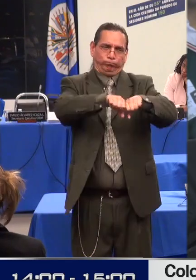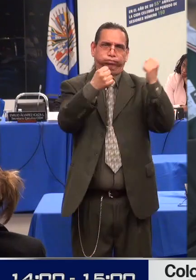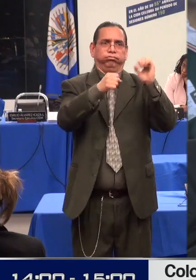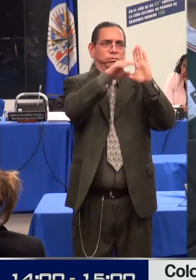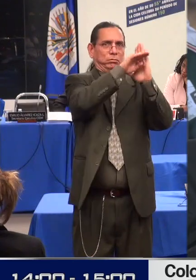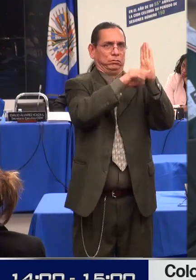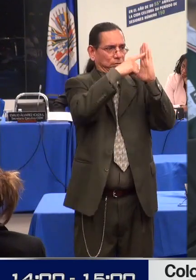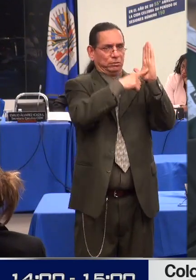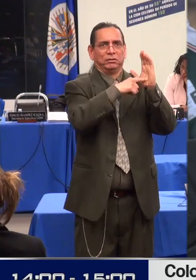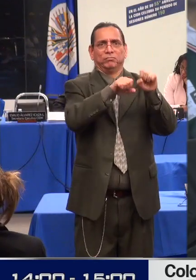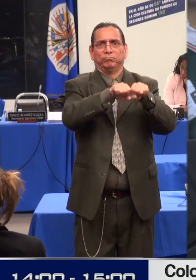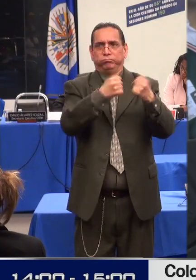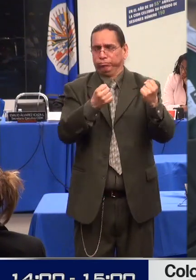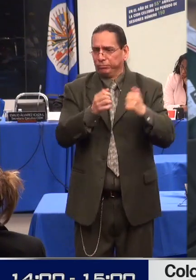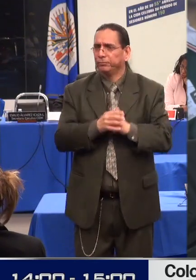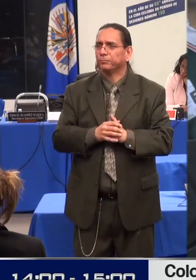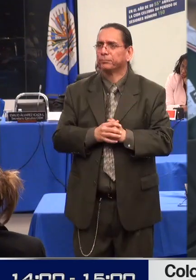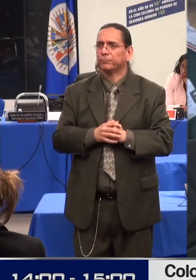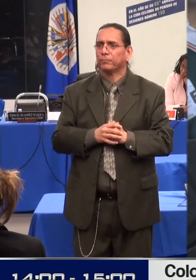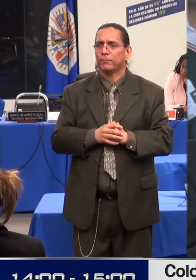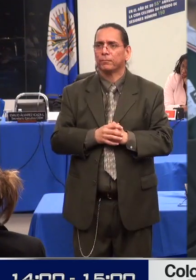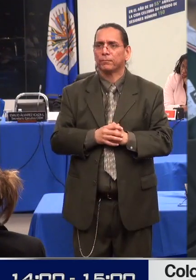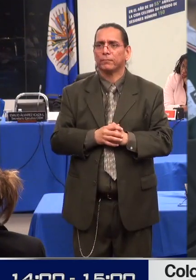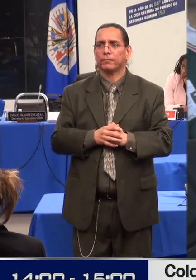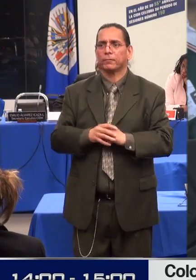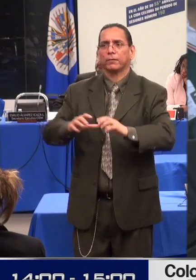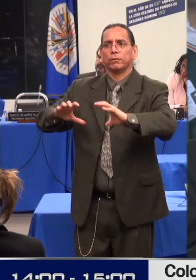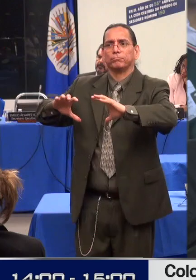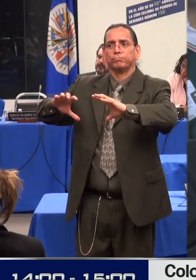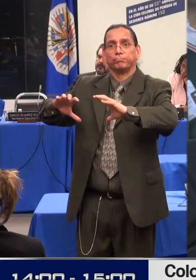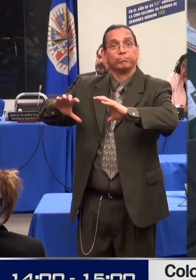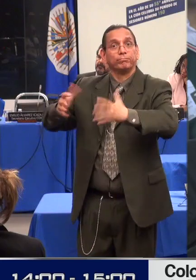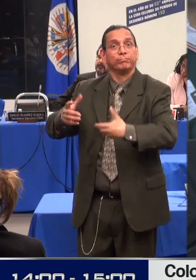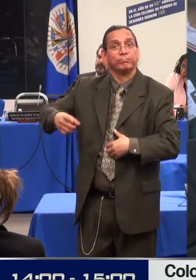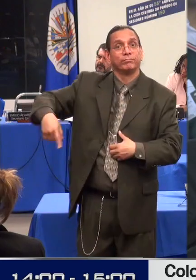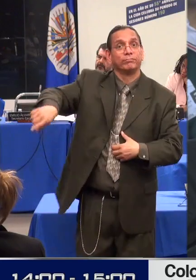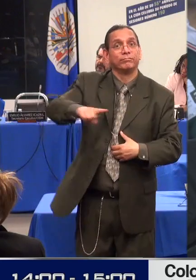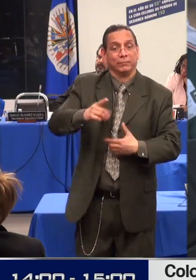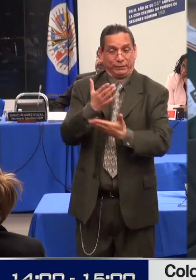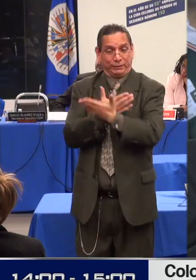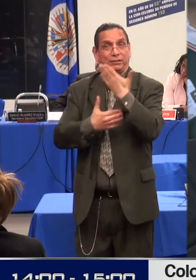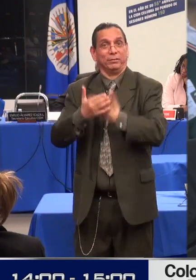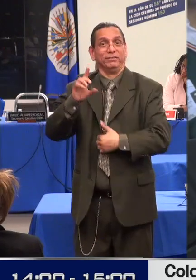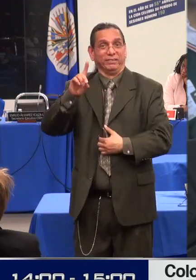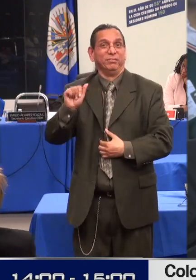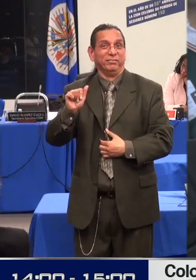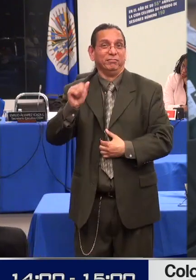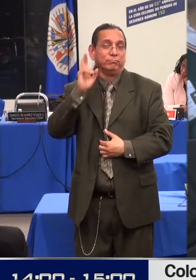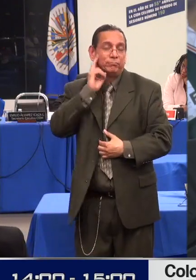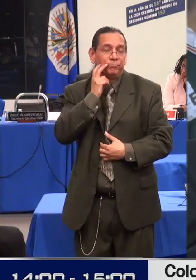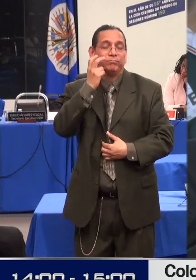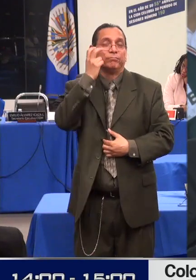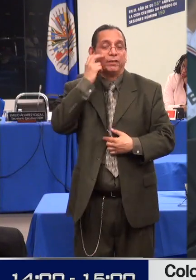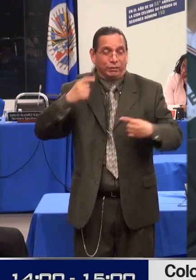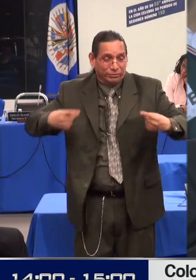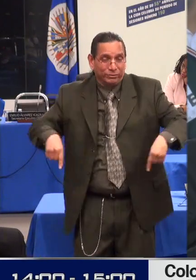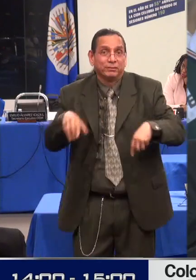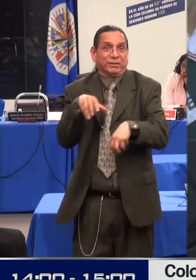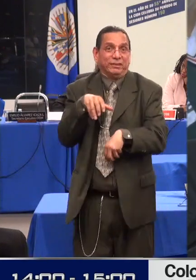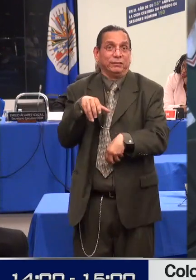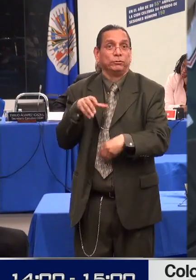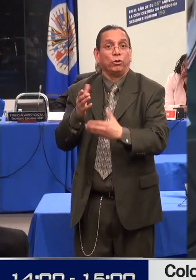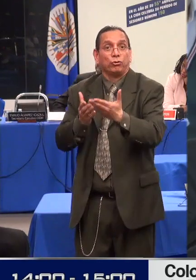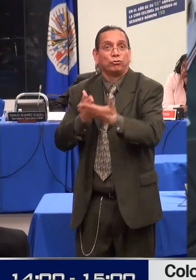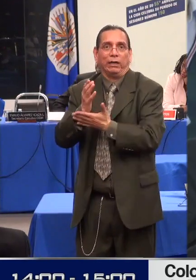discapacidad no tenemos mucha información para saber algo sobre los derechos sexuales y